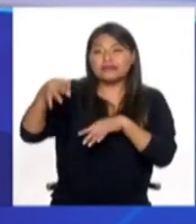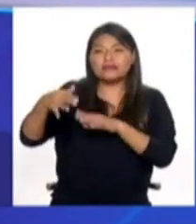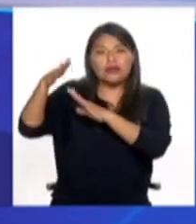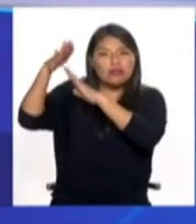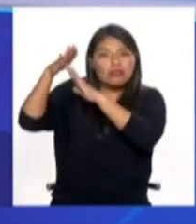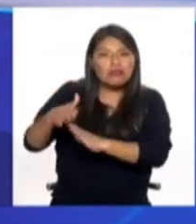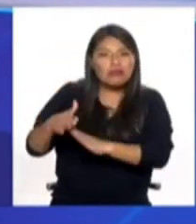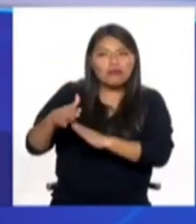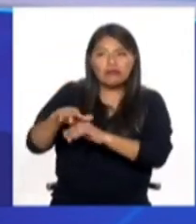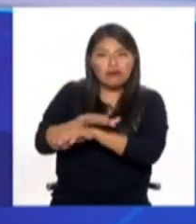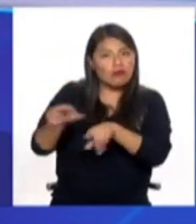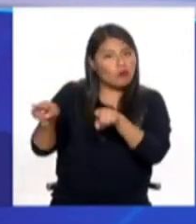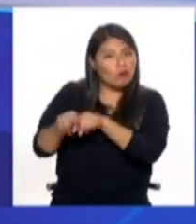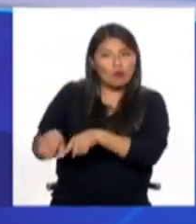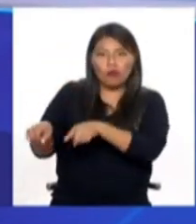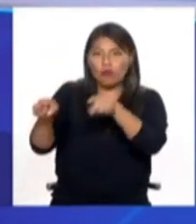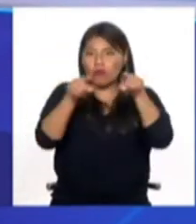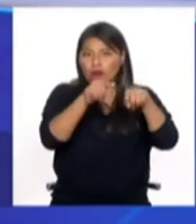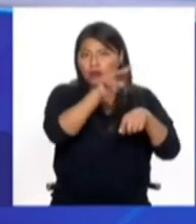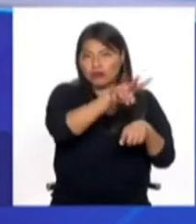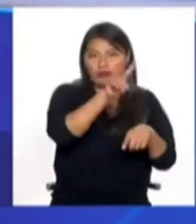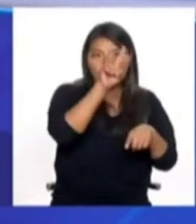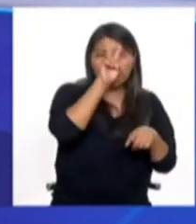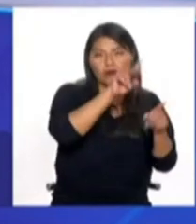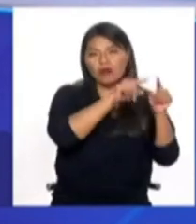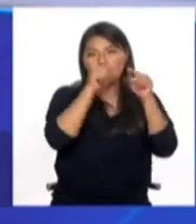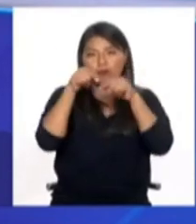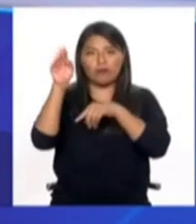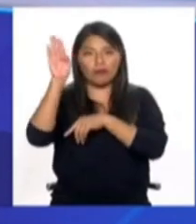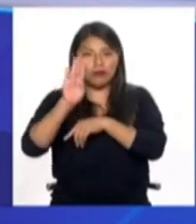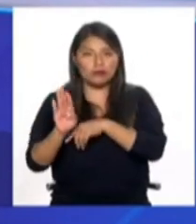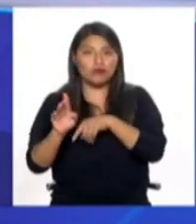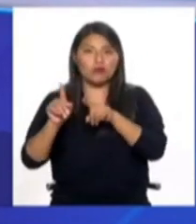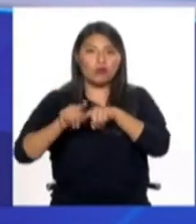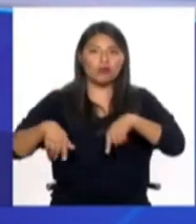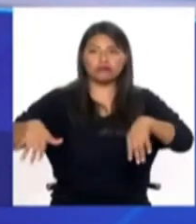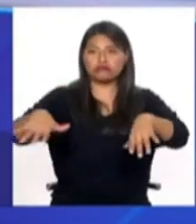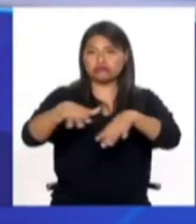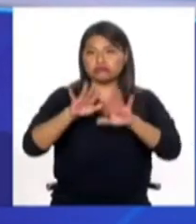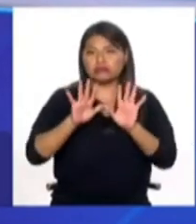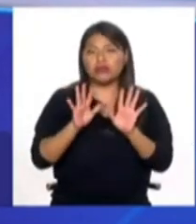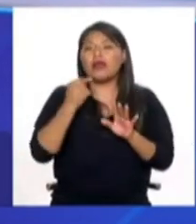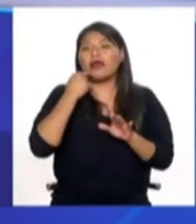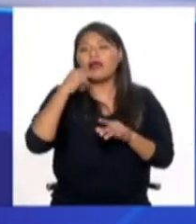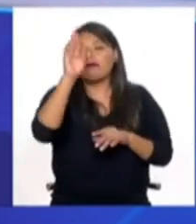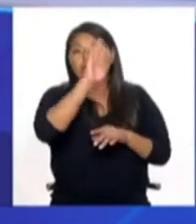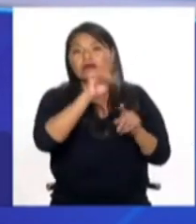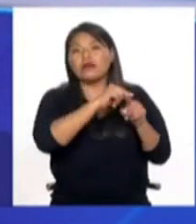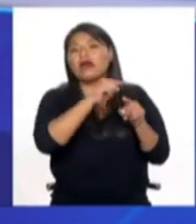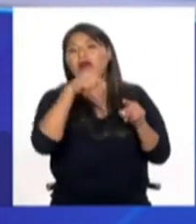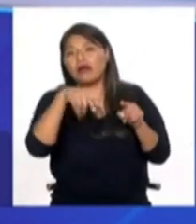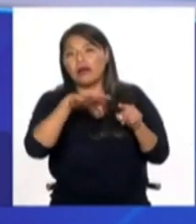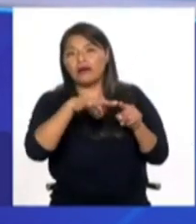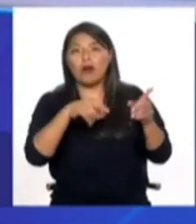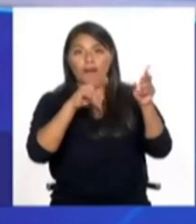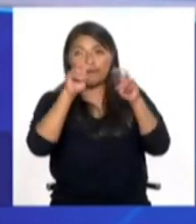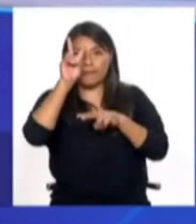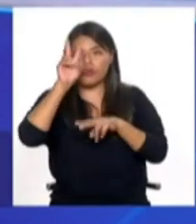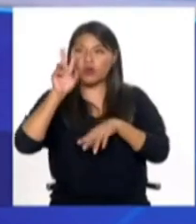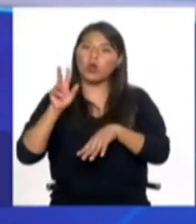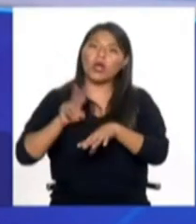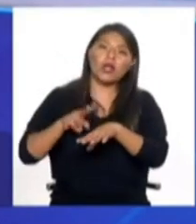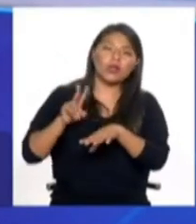delito allá y también acá. El hecho de que nosotros en el Perú lo normalicemos, no asumamos la lucha